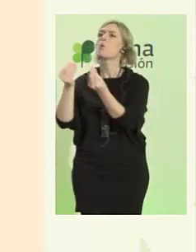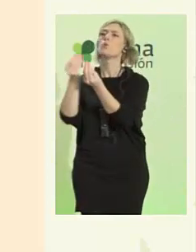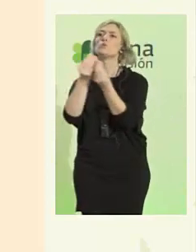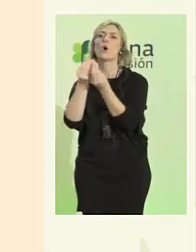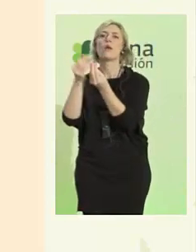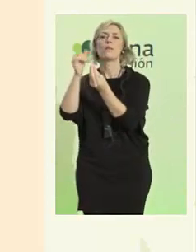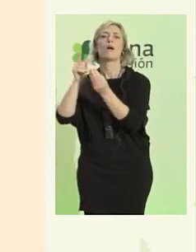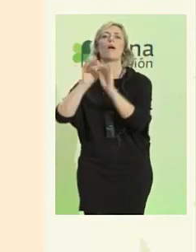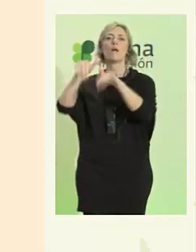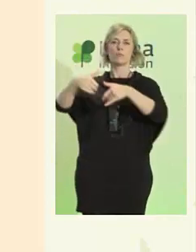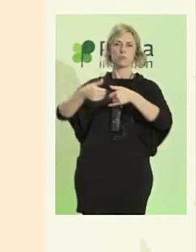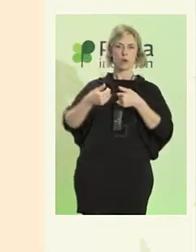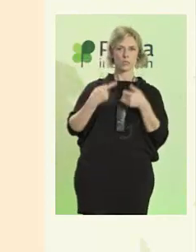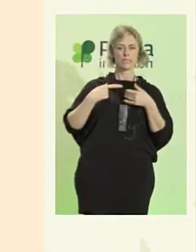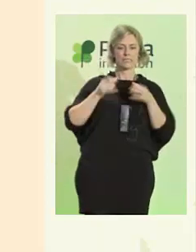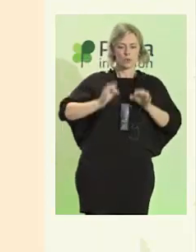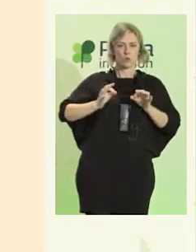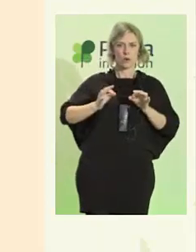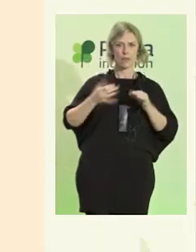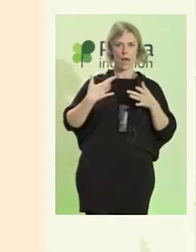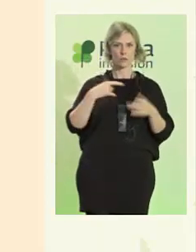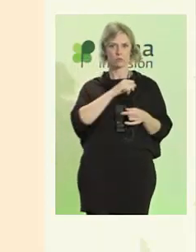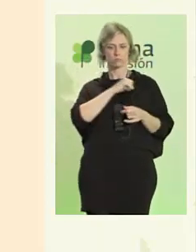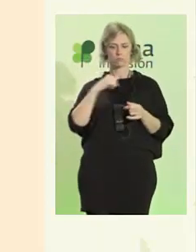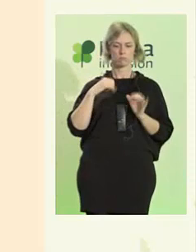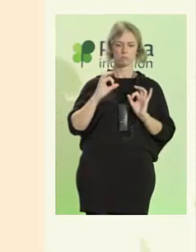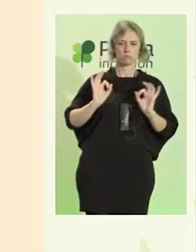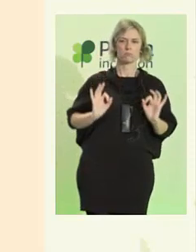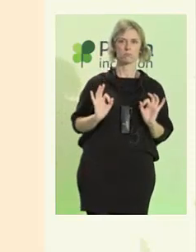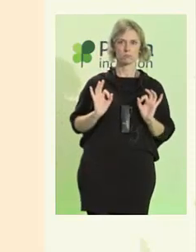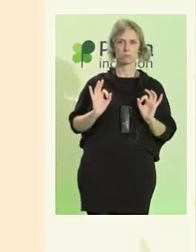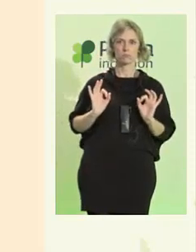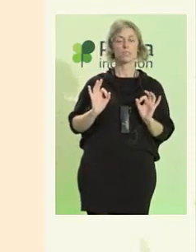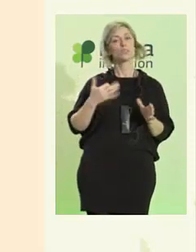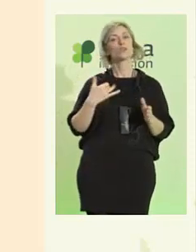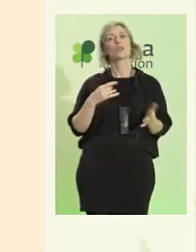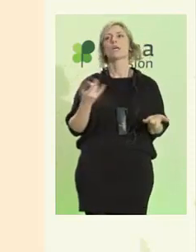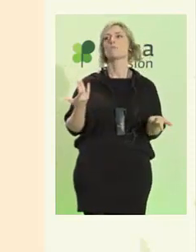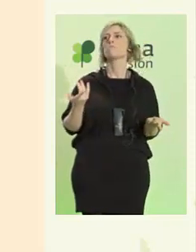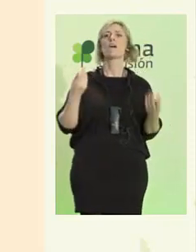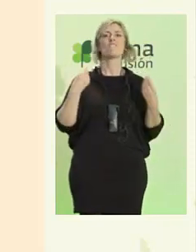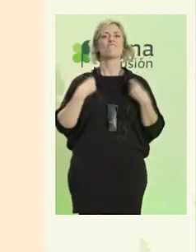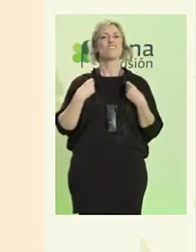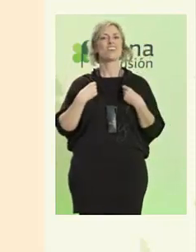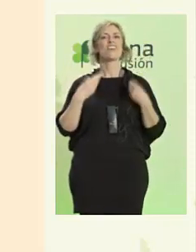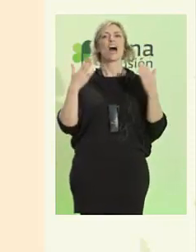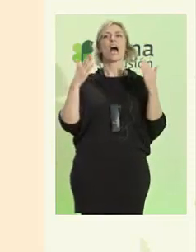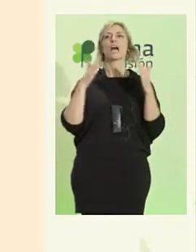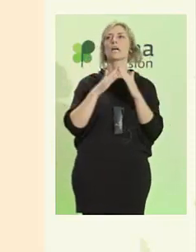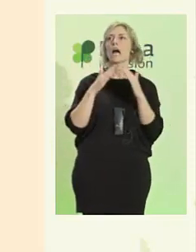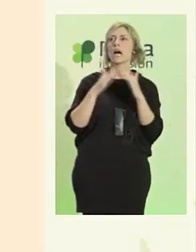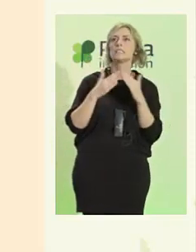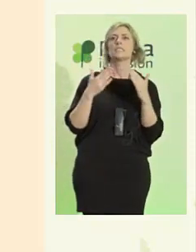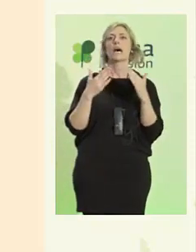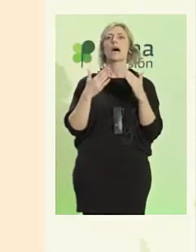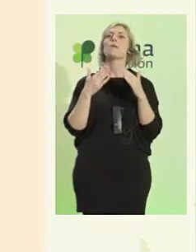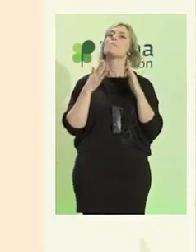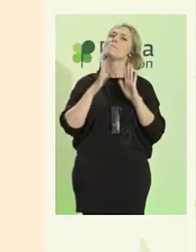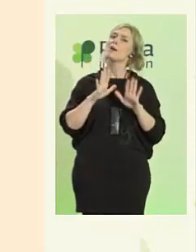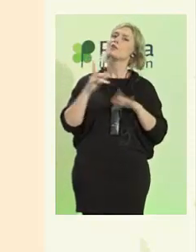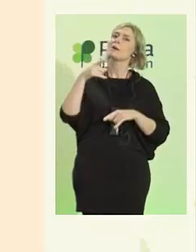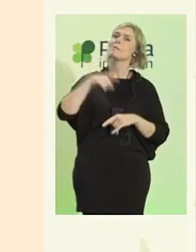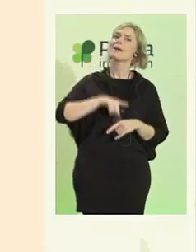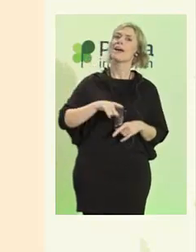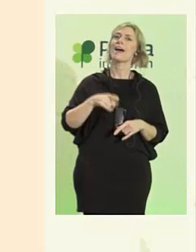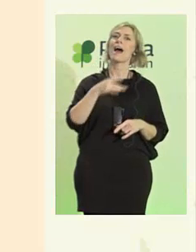Tenemos que tener un significado, tener una casa, tener una vida y también tener amor. Wendy,